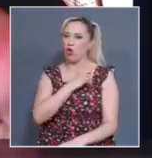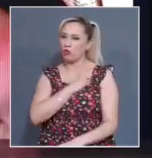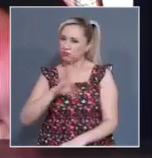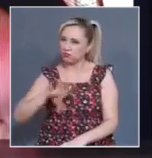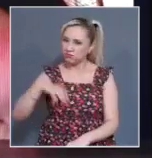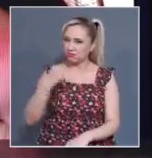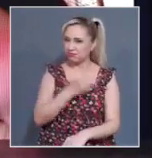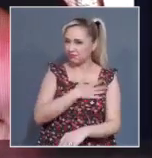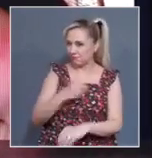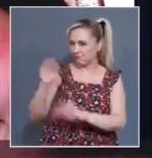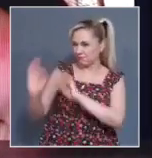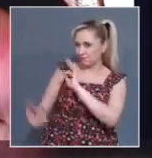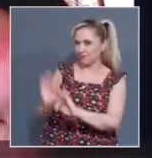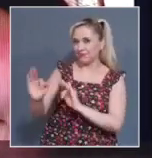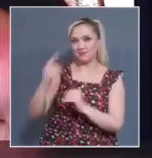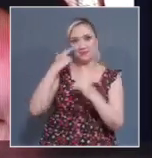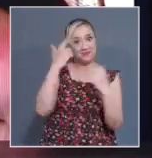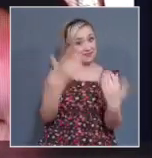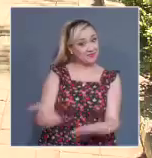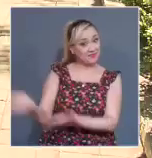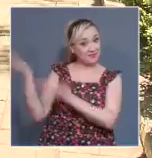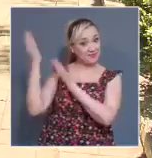historia que le presentamos a continuación.